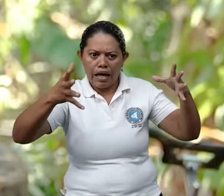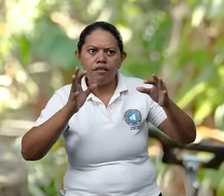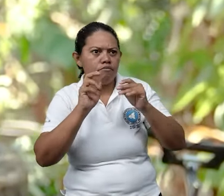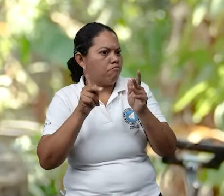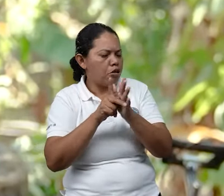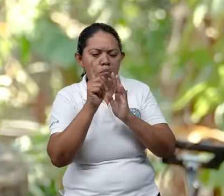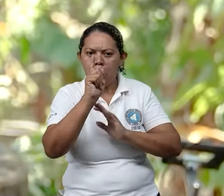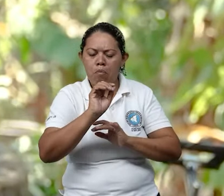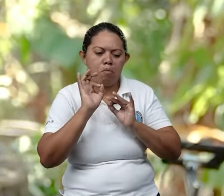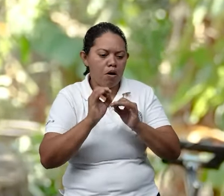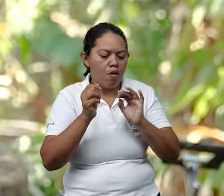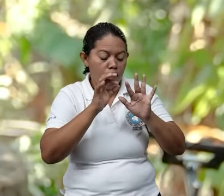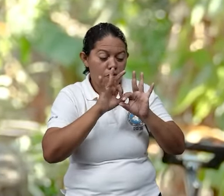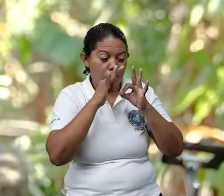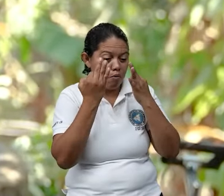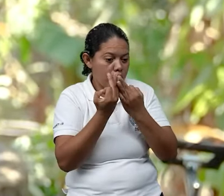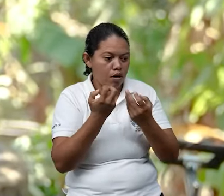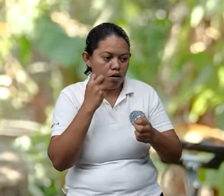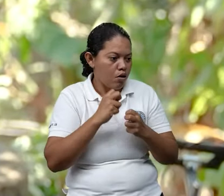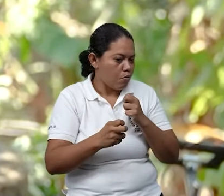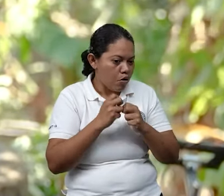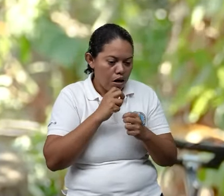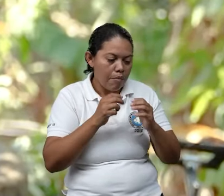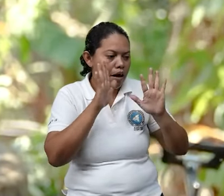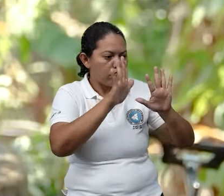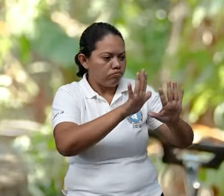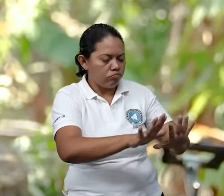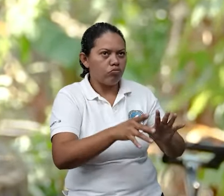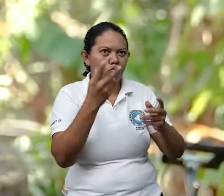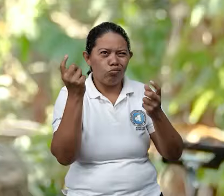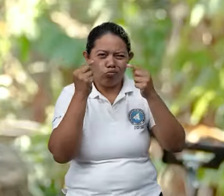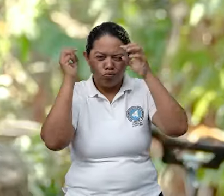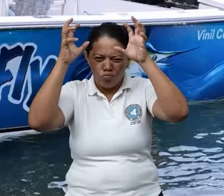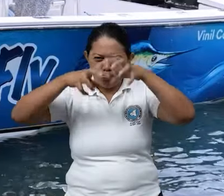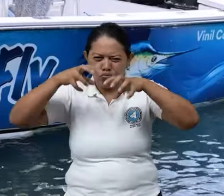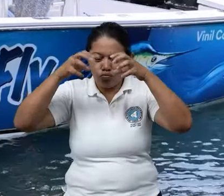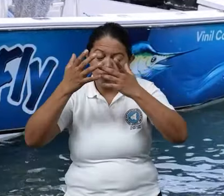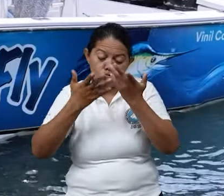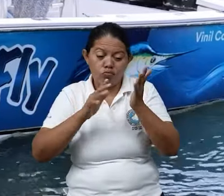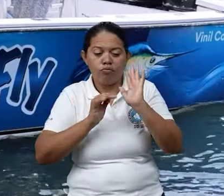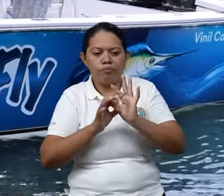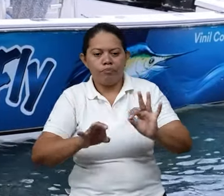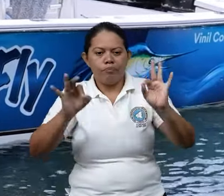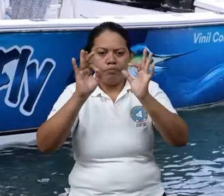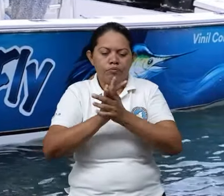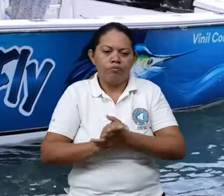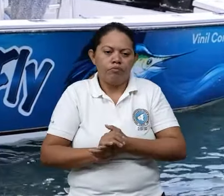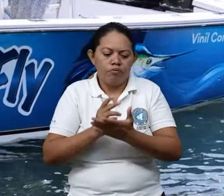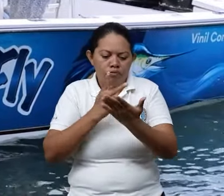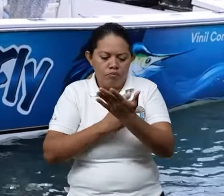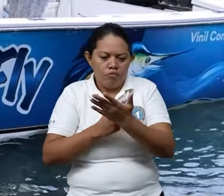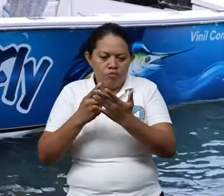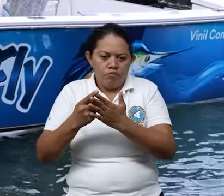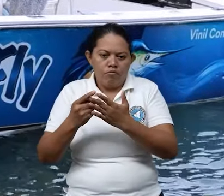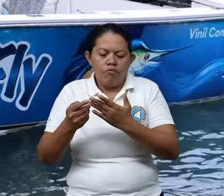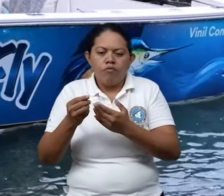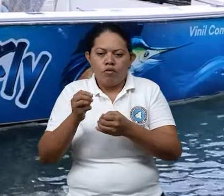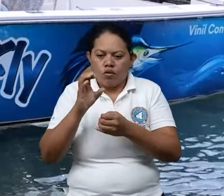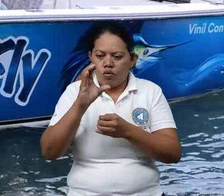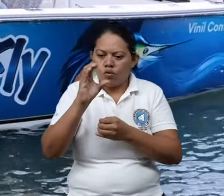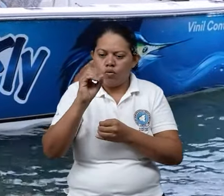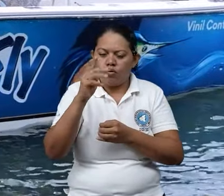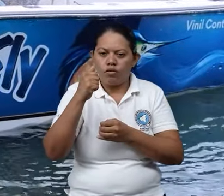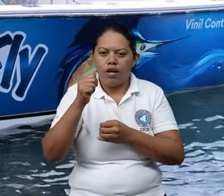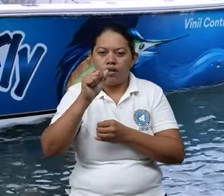tengan ninguna dificultad ante alguna eventualidad. Tenemos, por ejemplo, en la zona de Costa Sur,